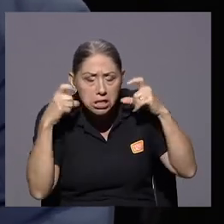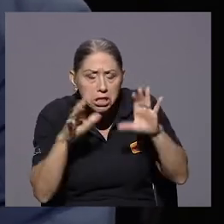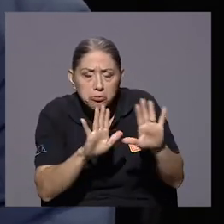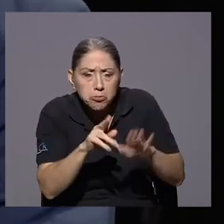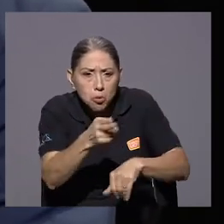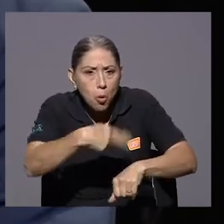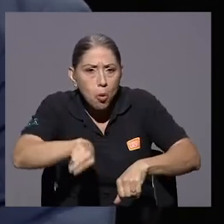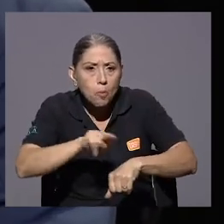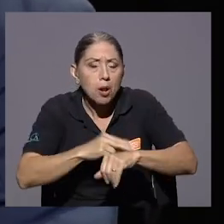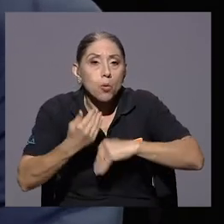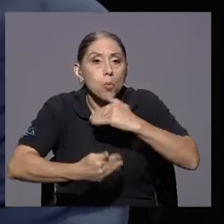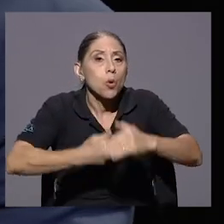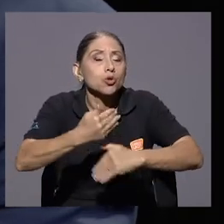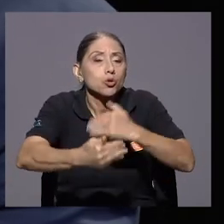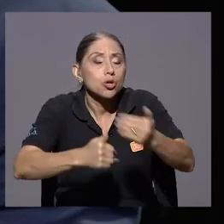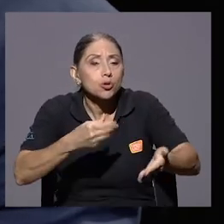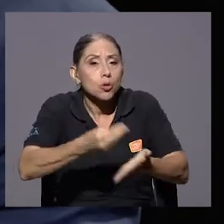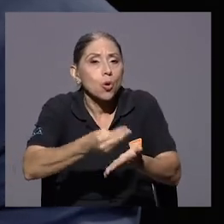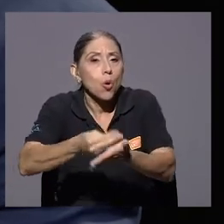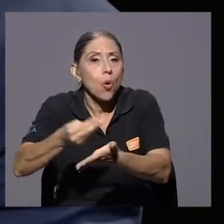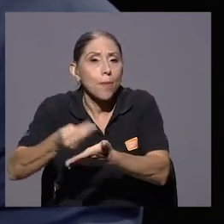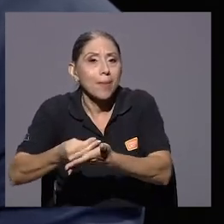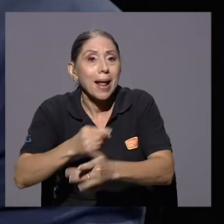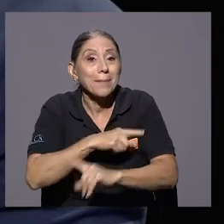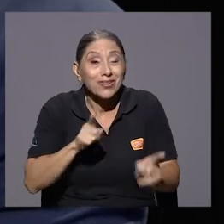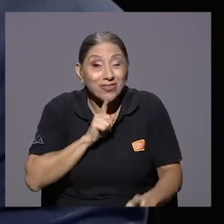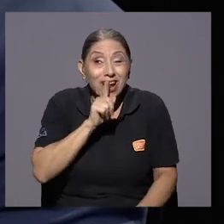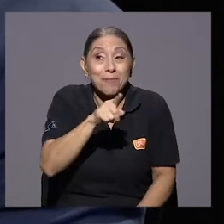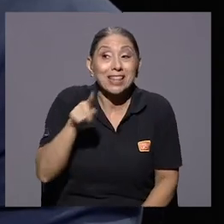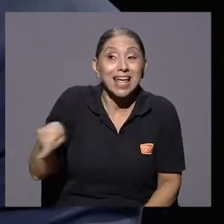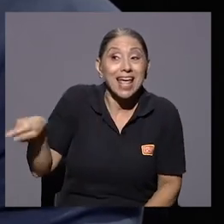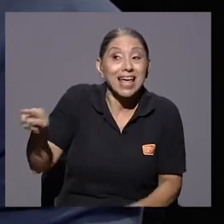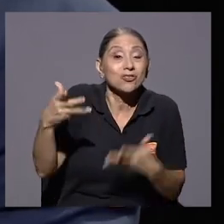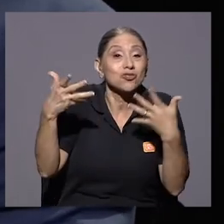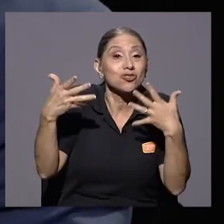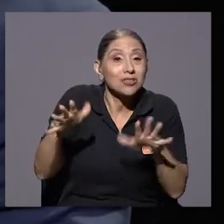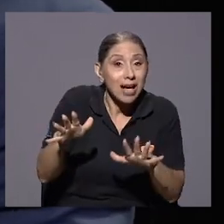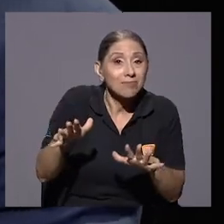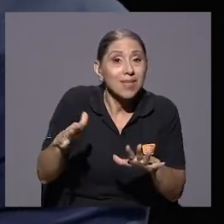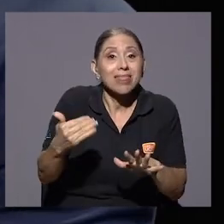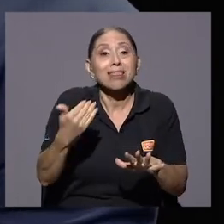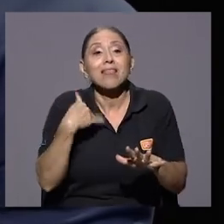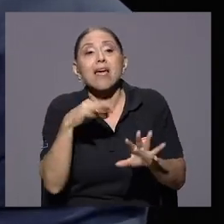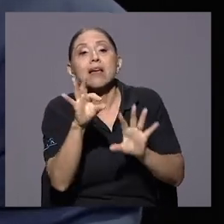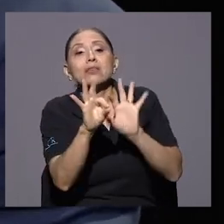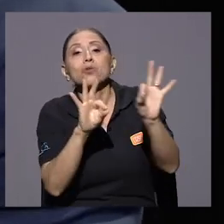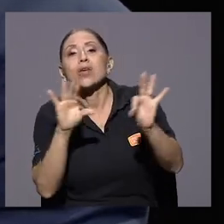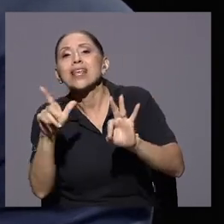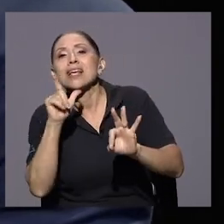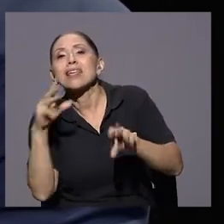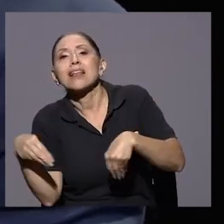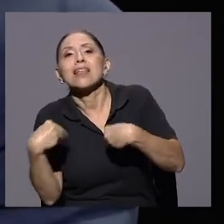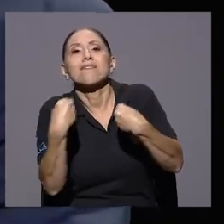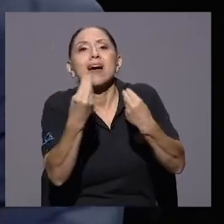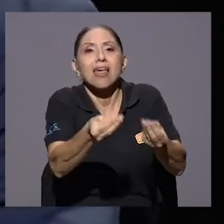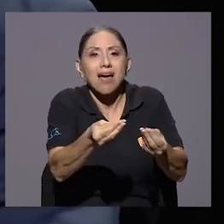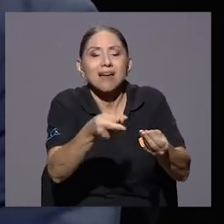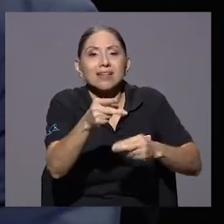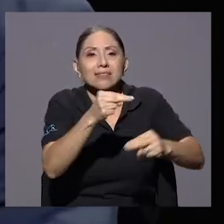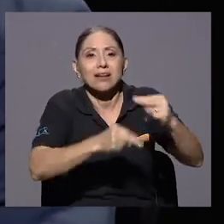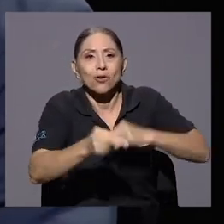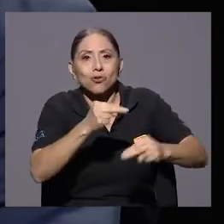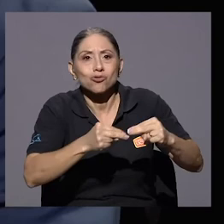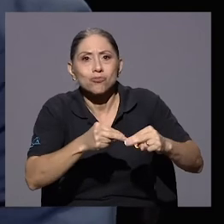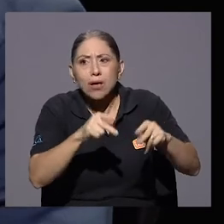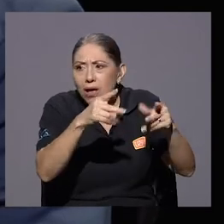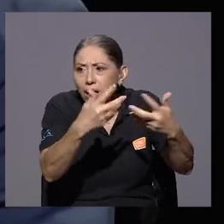se evidenció que tenían prácticamente a dedo licitaciones que se le dieron a empresas